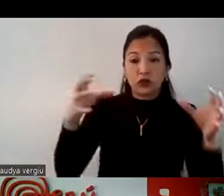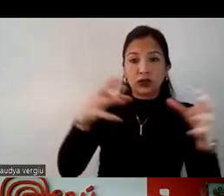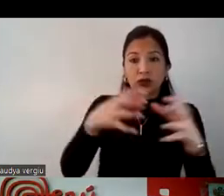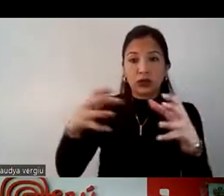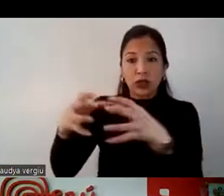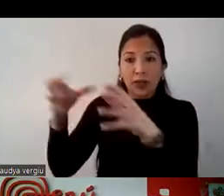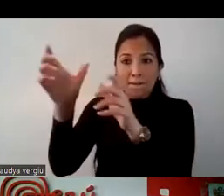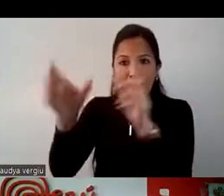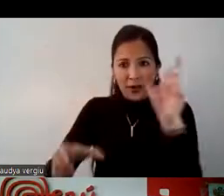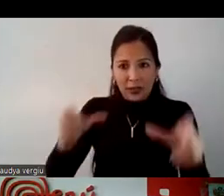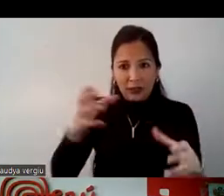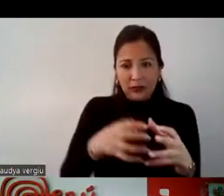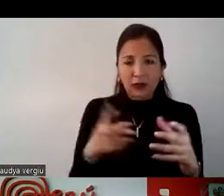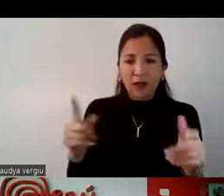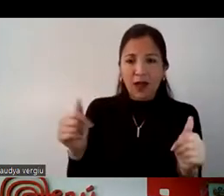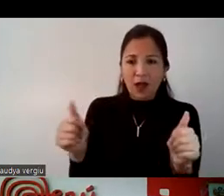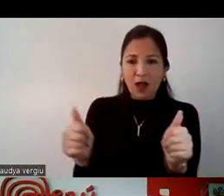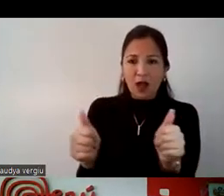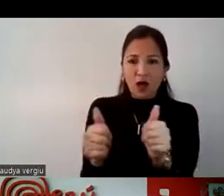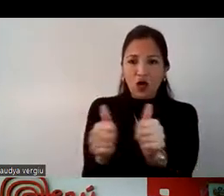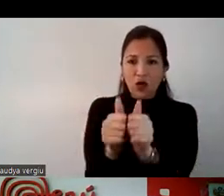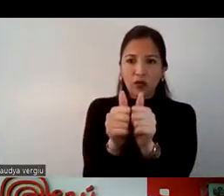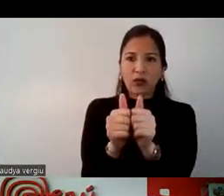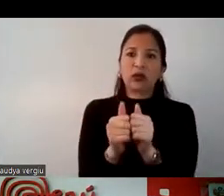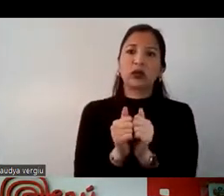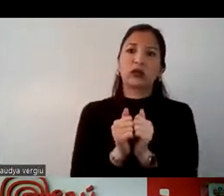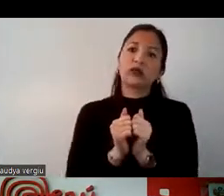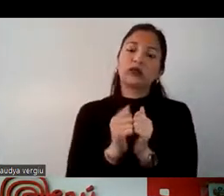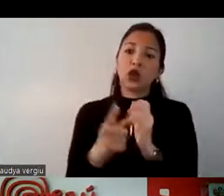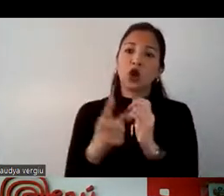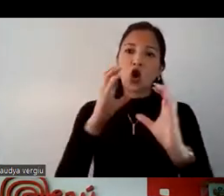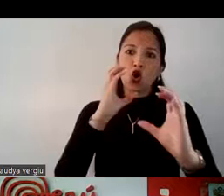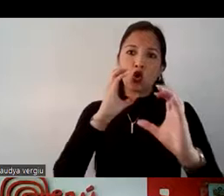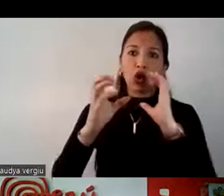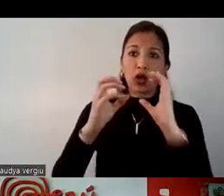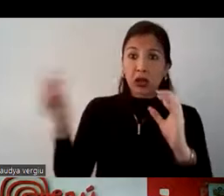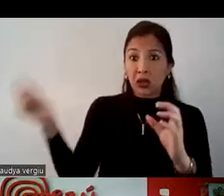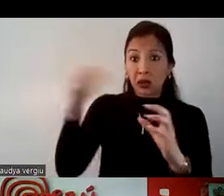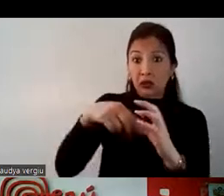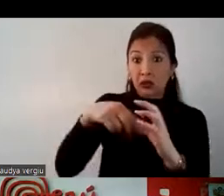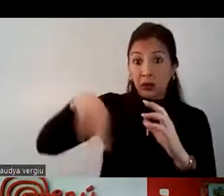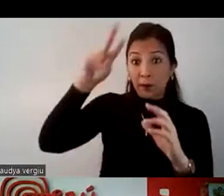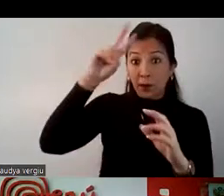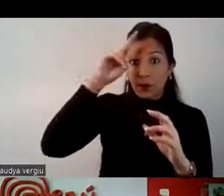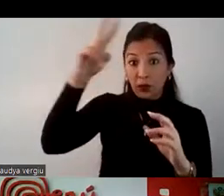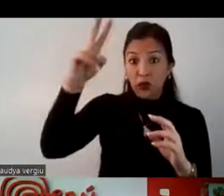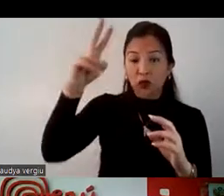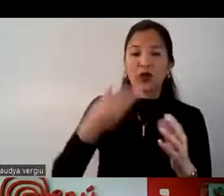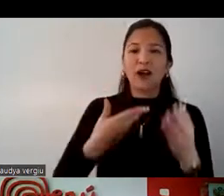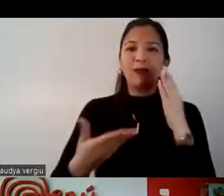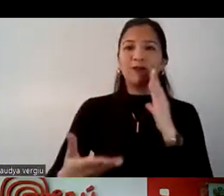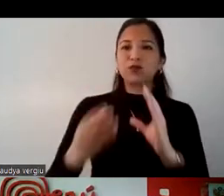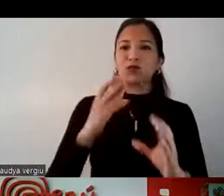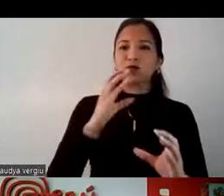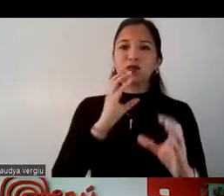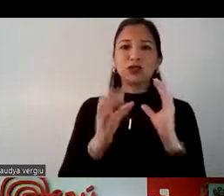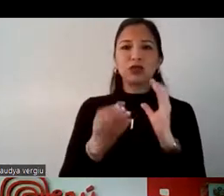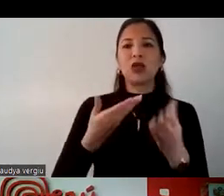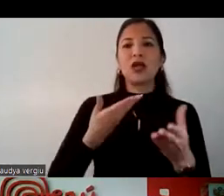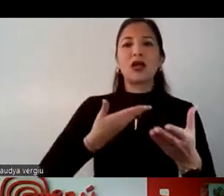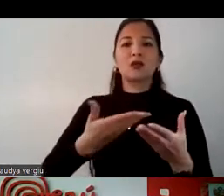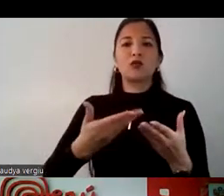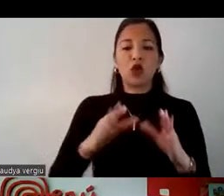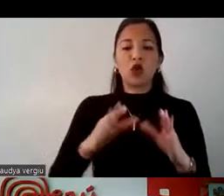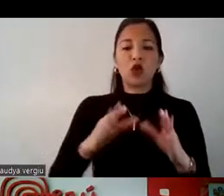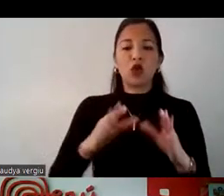ya que es un webinar, ellos pueden conectarse desde Perú y exponernos o presentarnos el producto